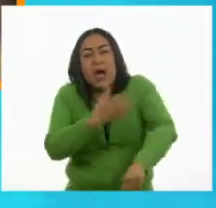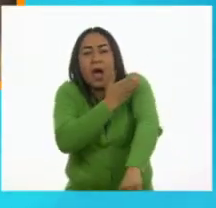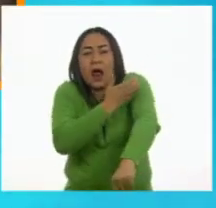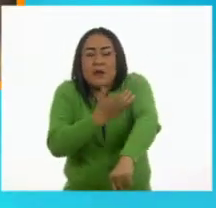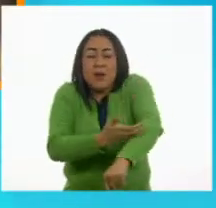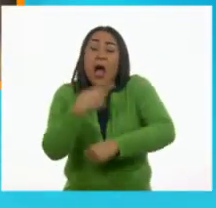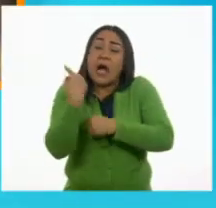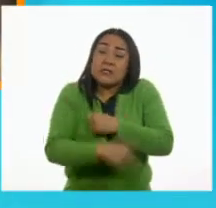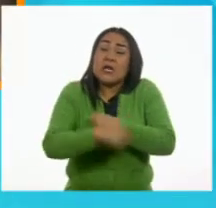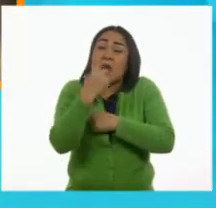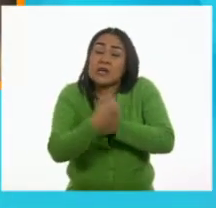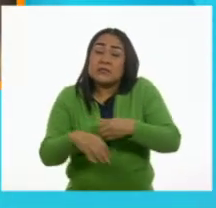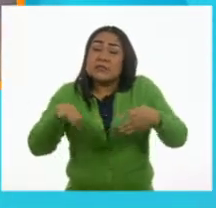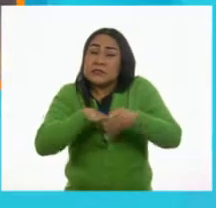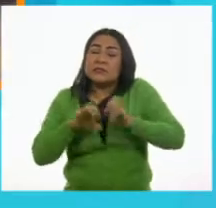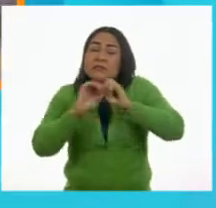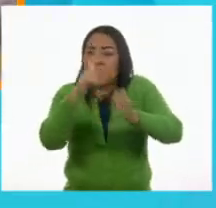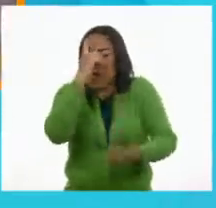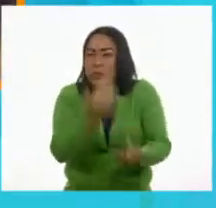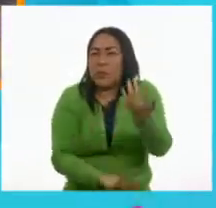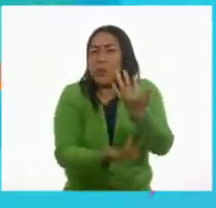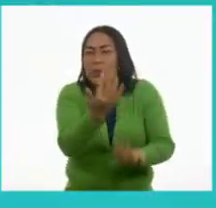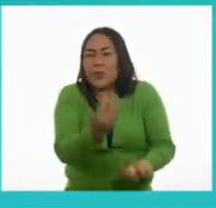todo el tiempo carbón al fogón.